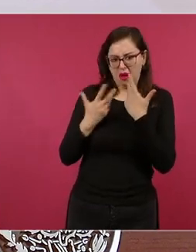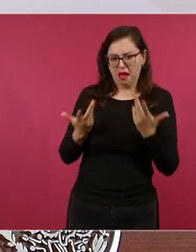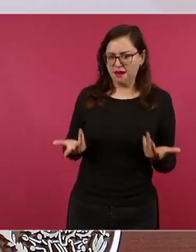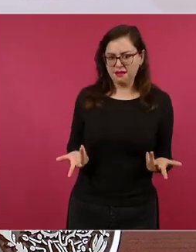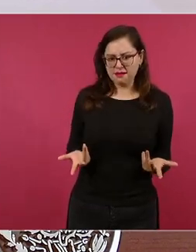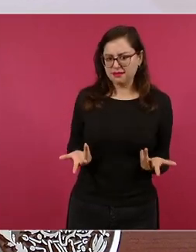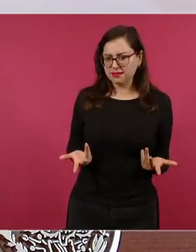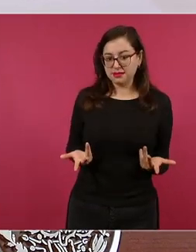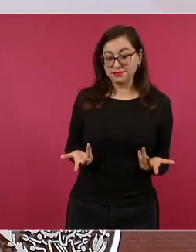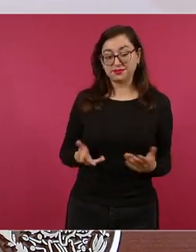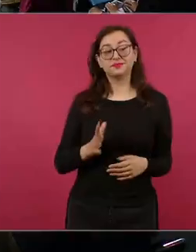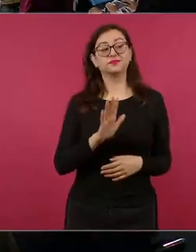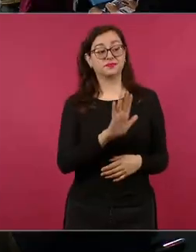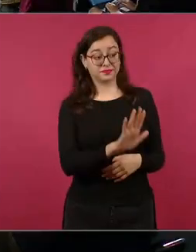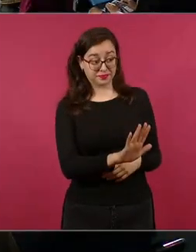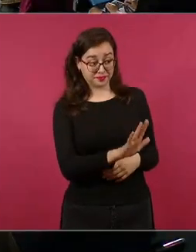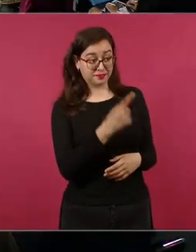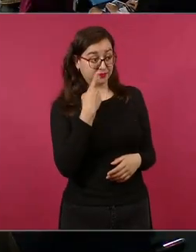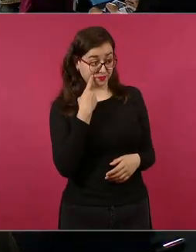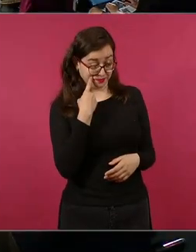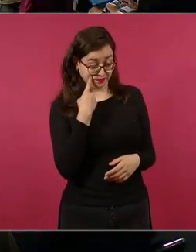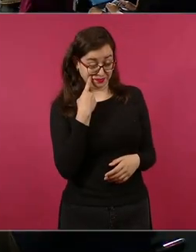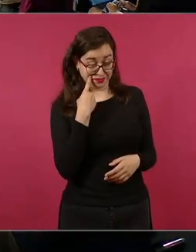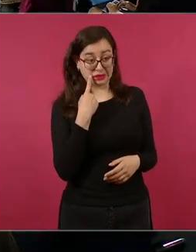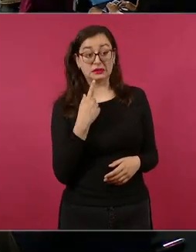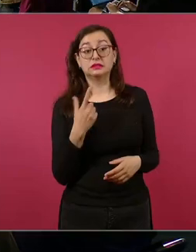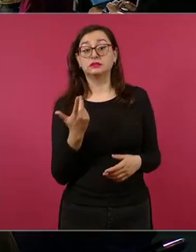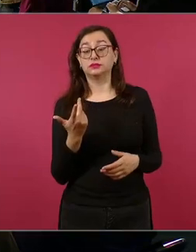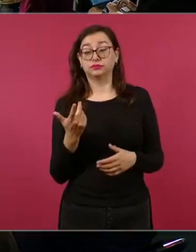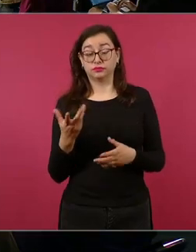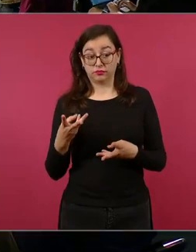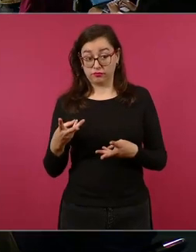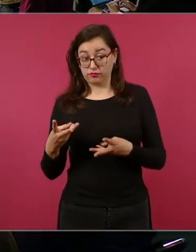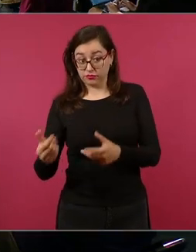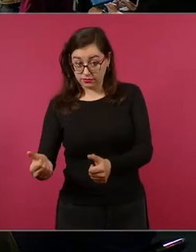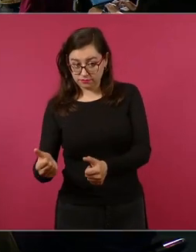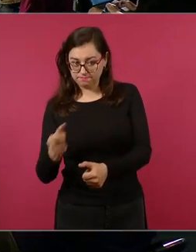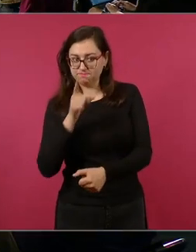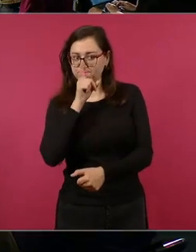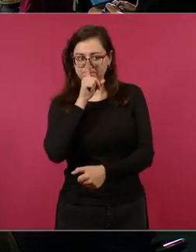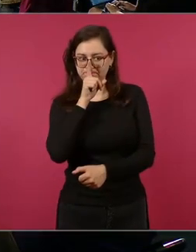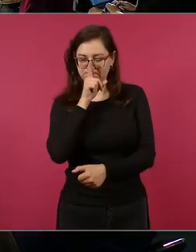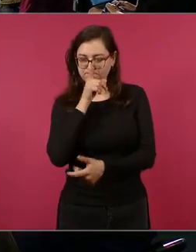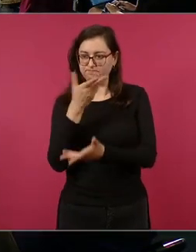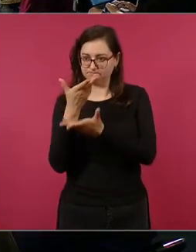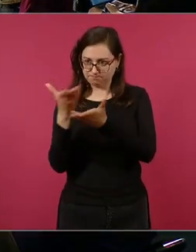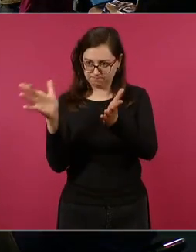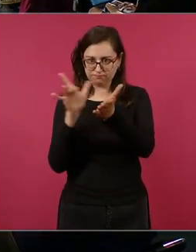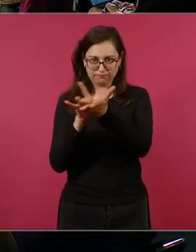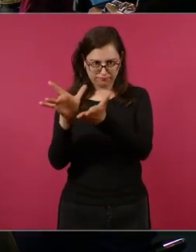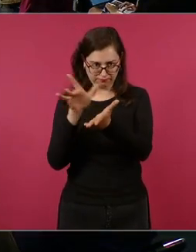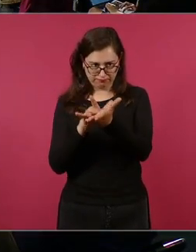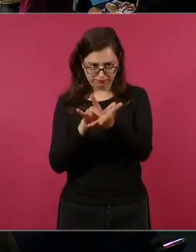primero no es gasto es inversión ¿y de dónde sale tanto?